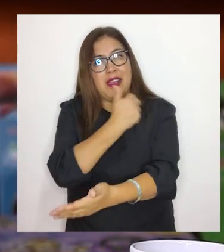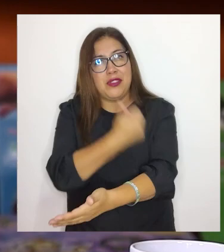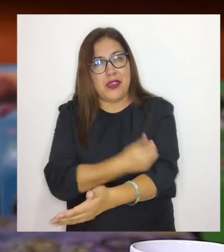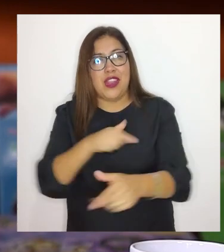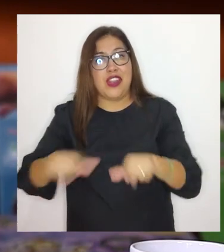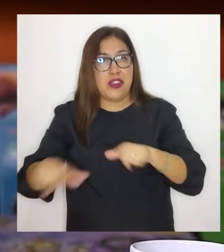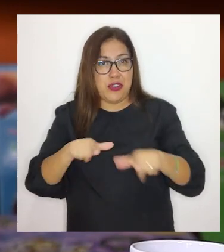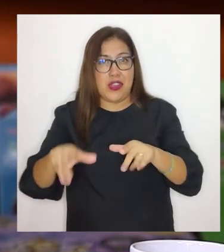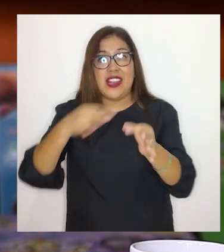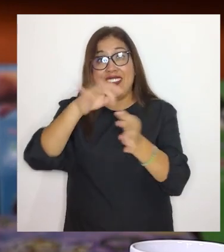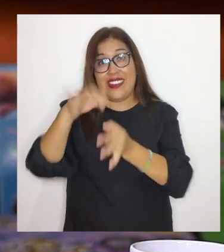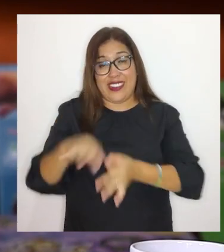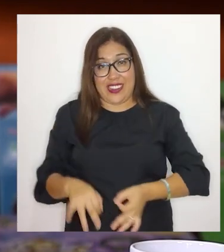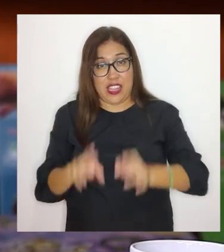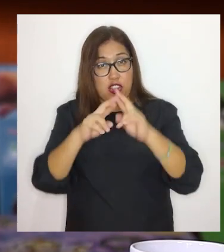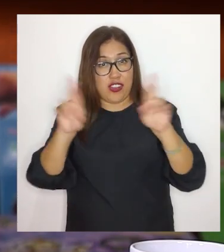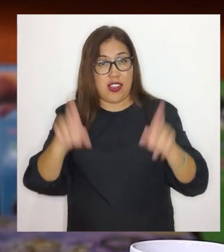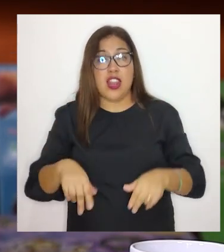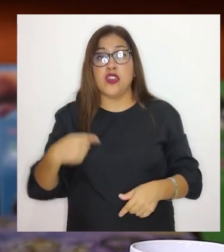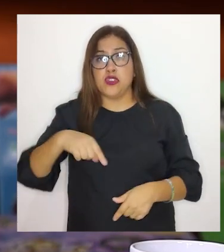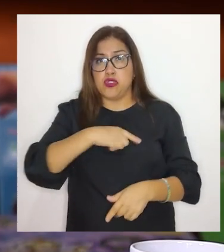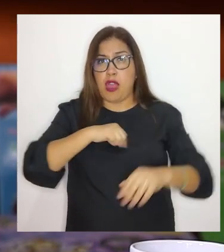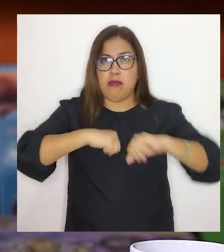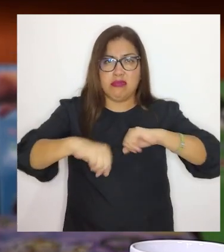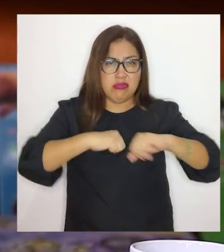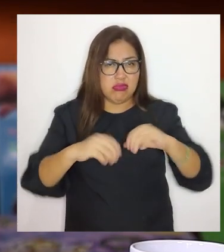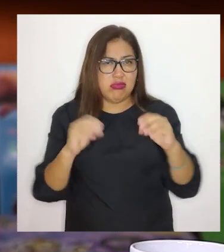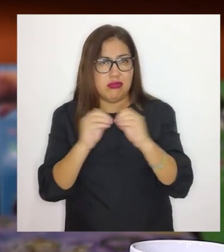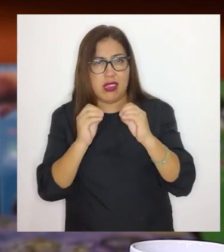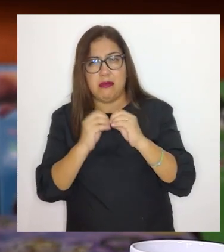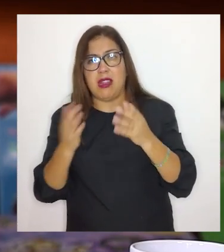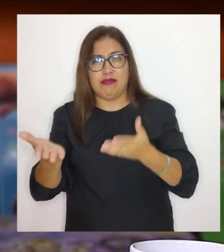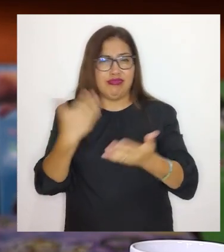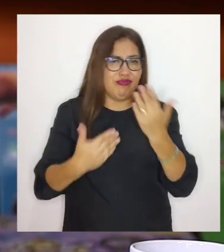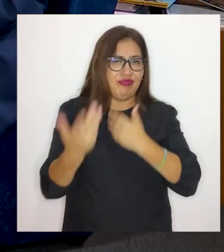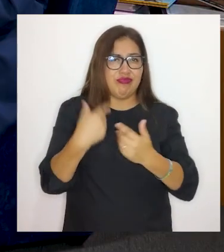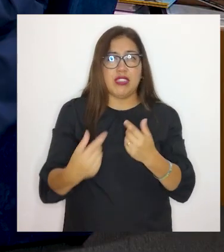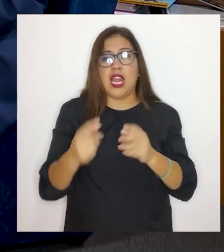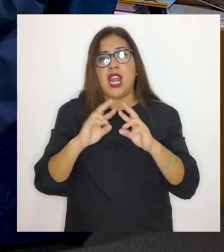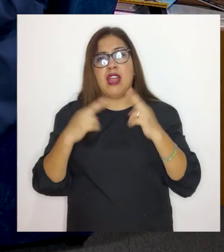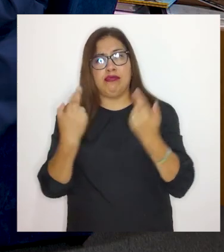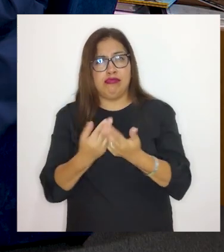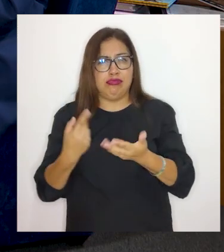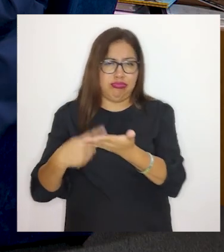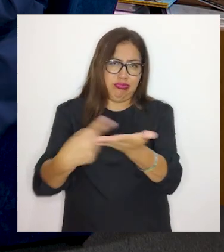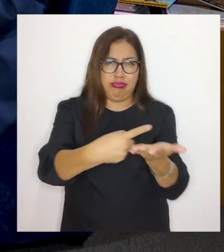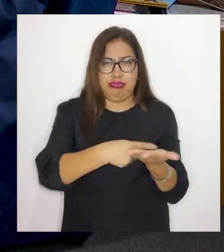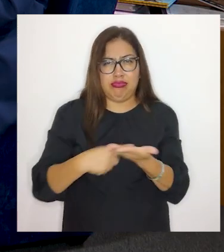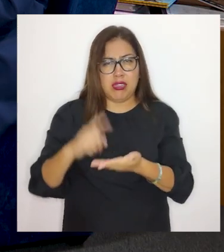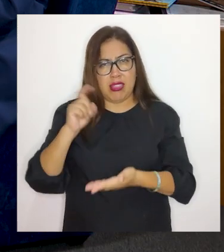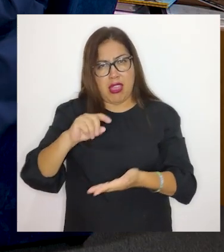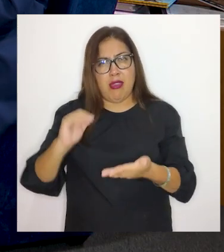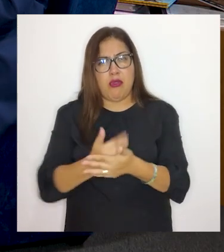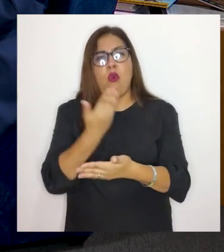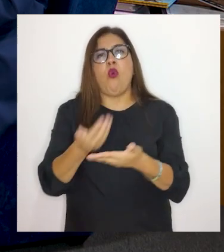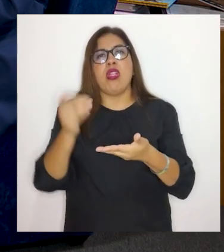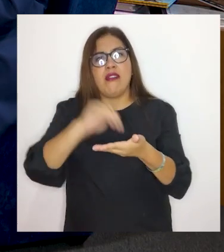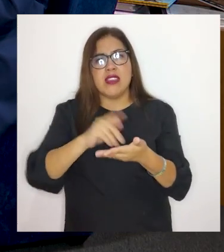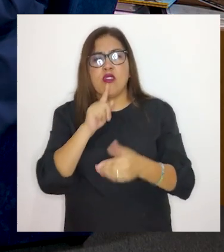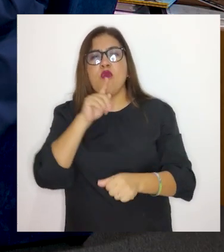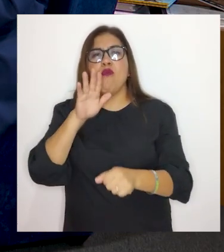locales y regionales, estamos promoviendo un conjunto de reuniones para que renovemos este